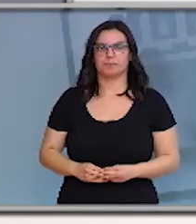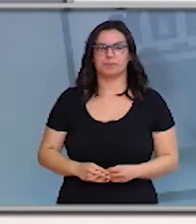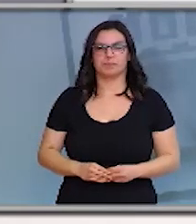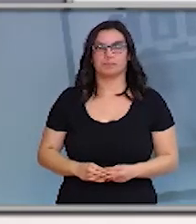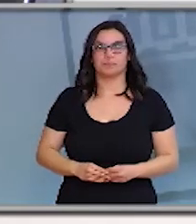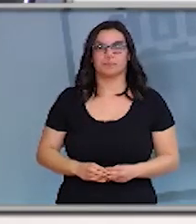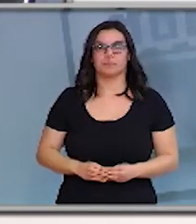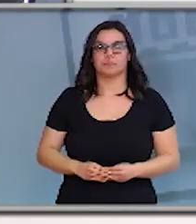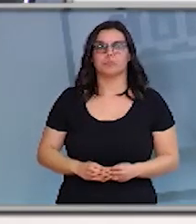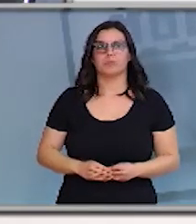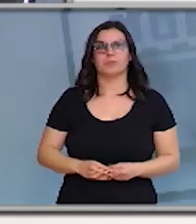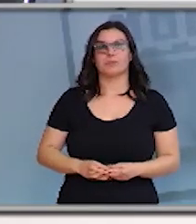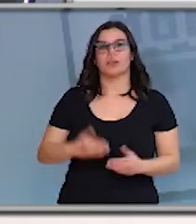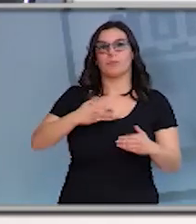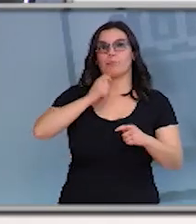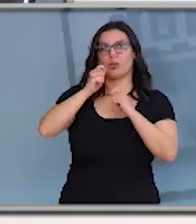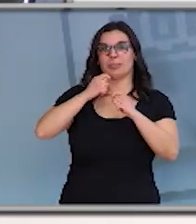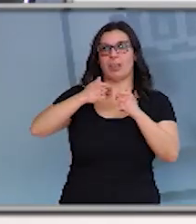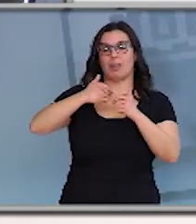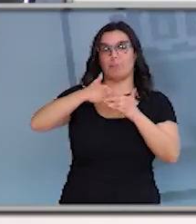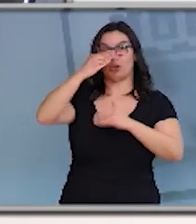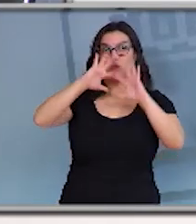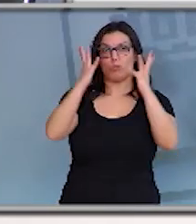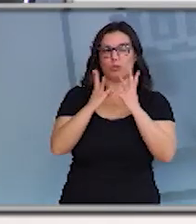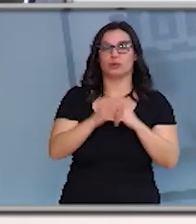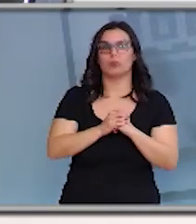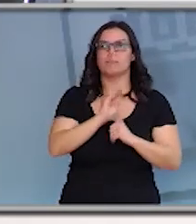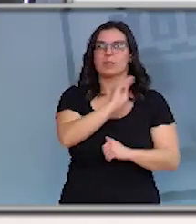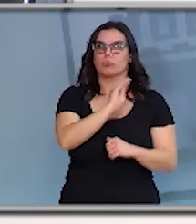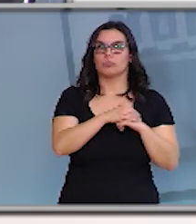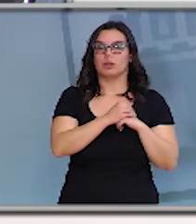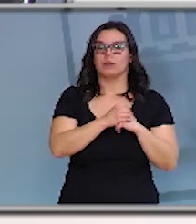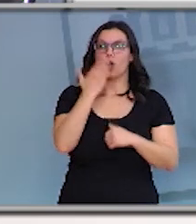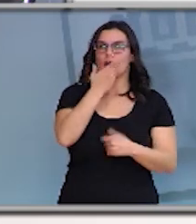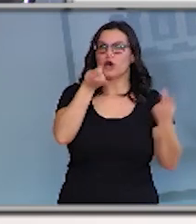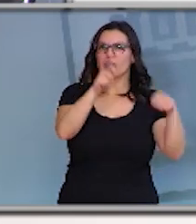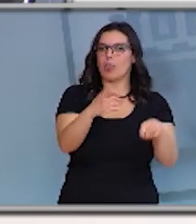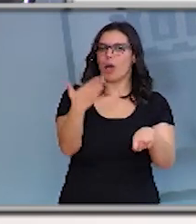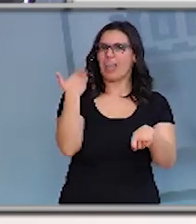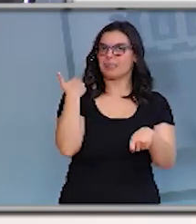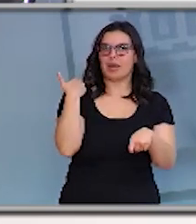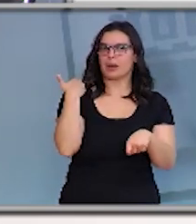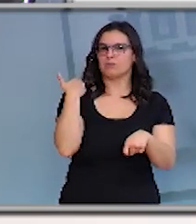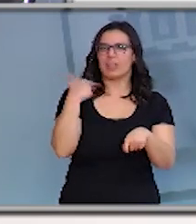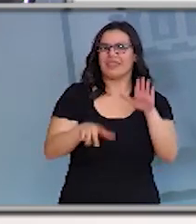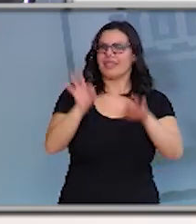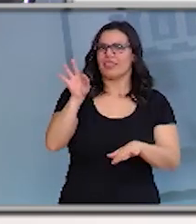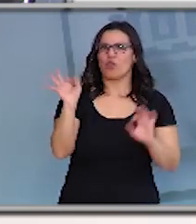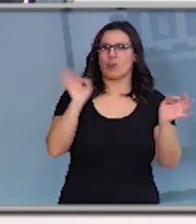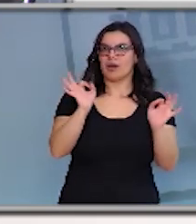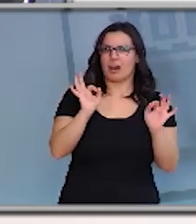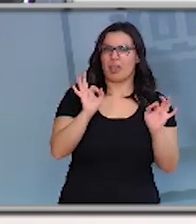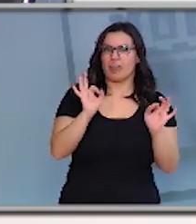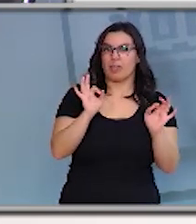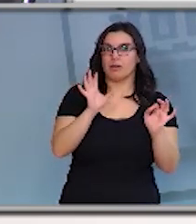Felipe Ramos, El Mundo de Castilla y León, ¿por qué no se tomó ayer la decisión de cerrar los colegios y centros educativos cuando ya lo había